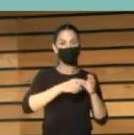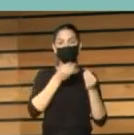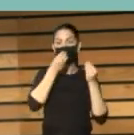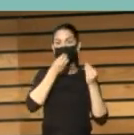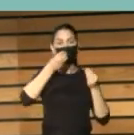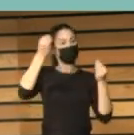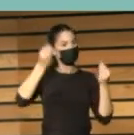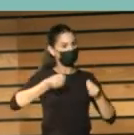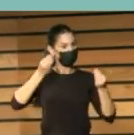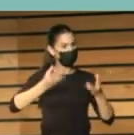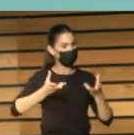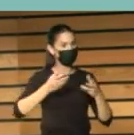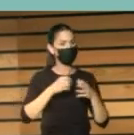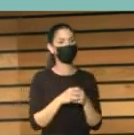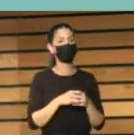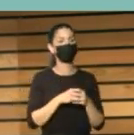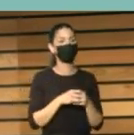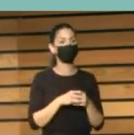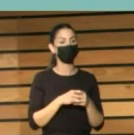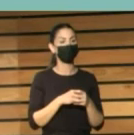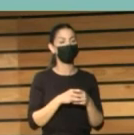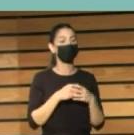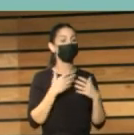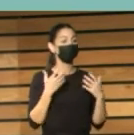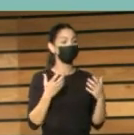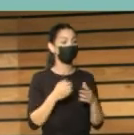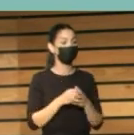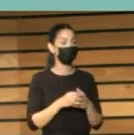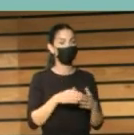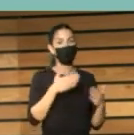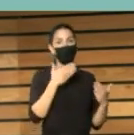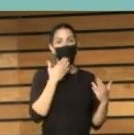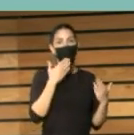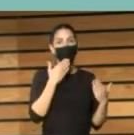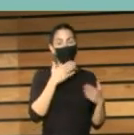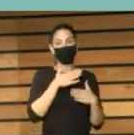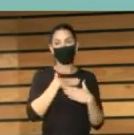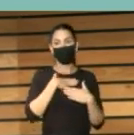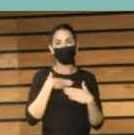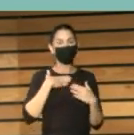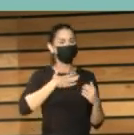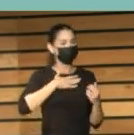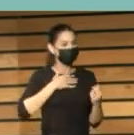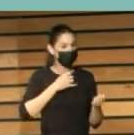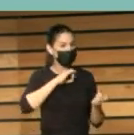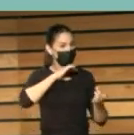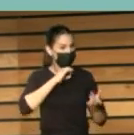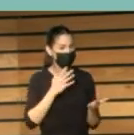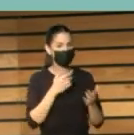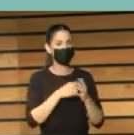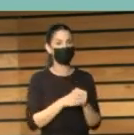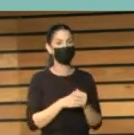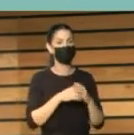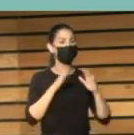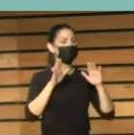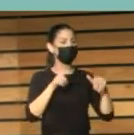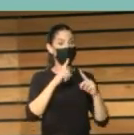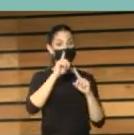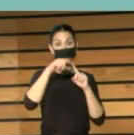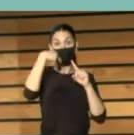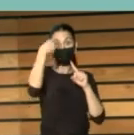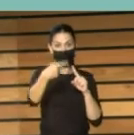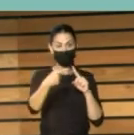del Ministerio y por tanto nosotros no solo nos congratulamos, sino que estamos convencidos que van a marcar los próximos años. Así que